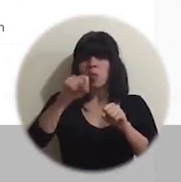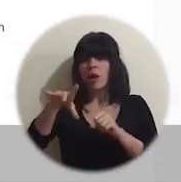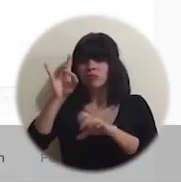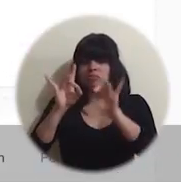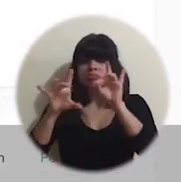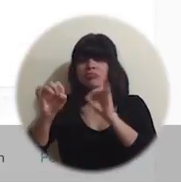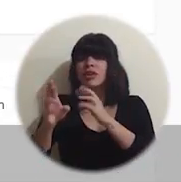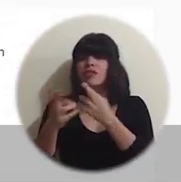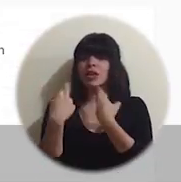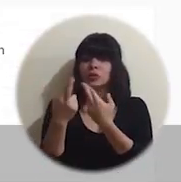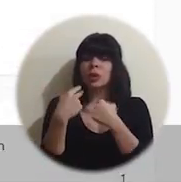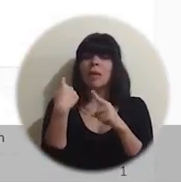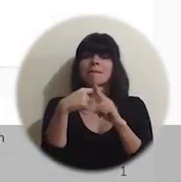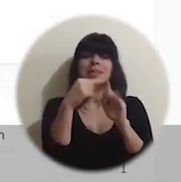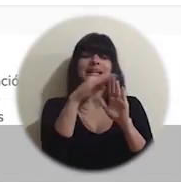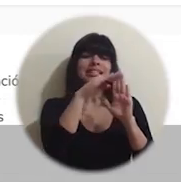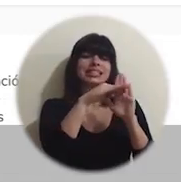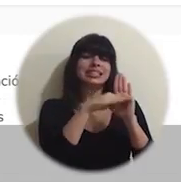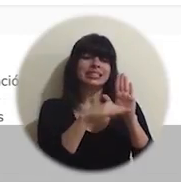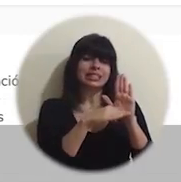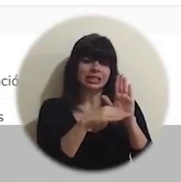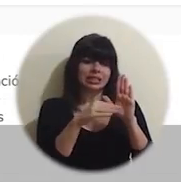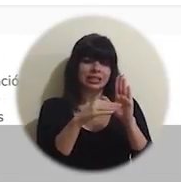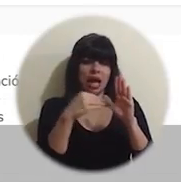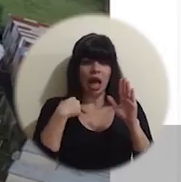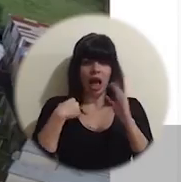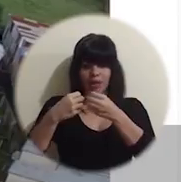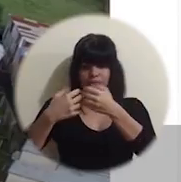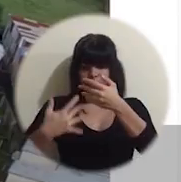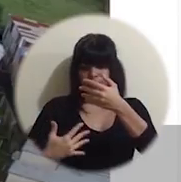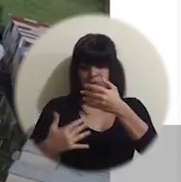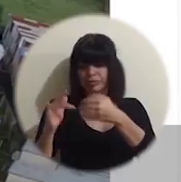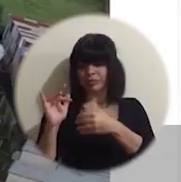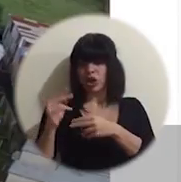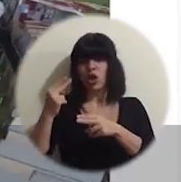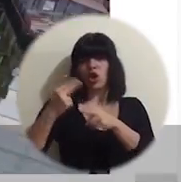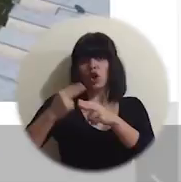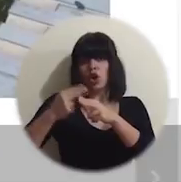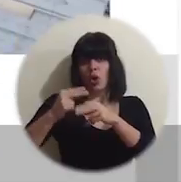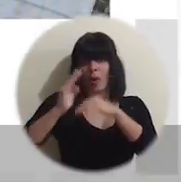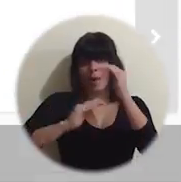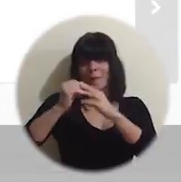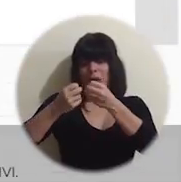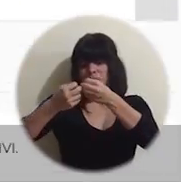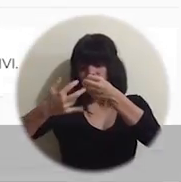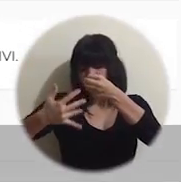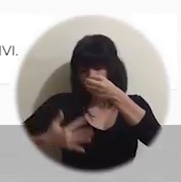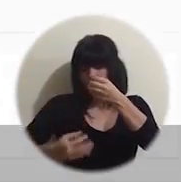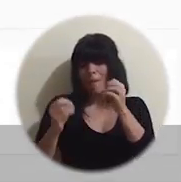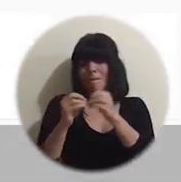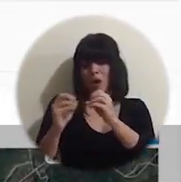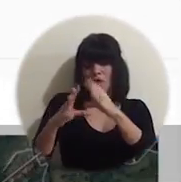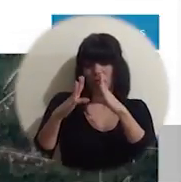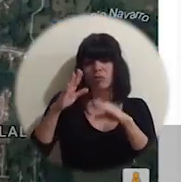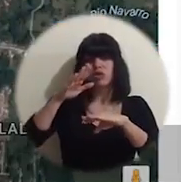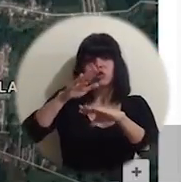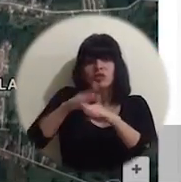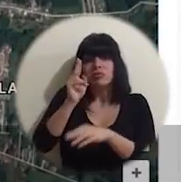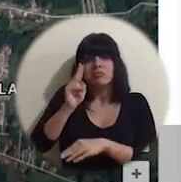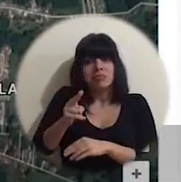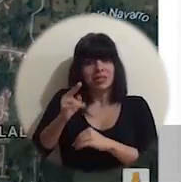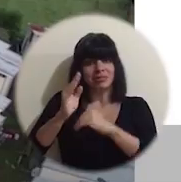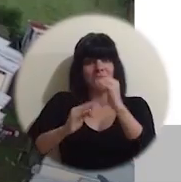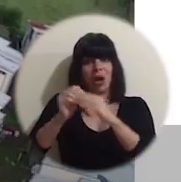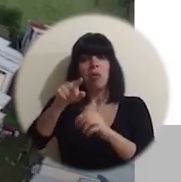resultados en el mapa y en una lista debajo de él. Al hacer clic en el nombre de la obra, podrá conocer más información sobre la misma y